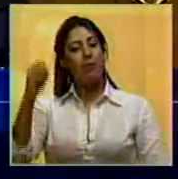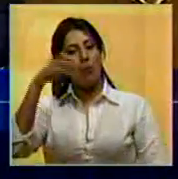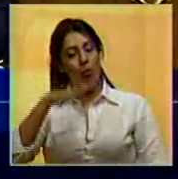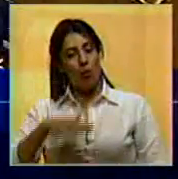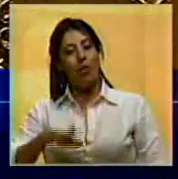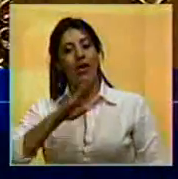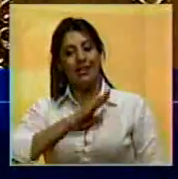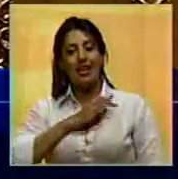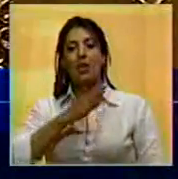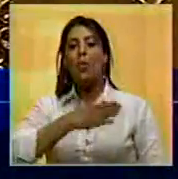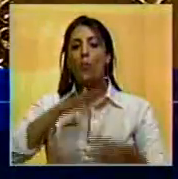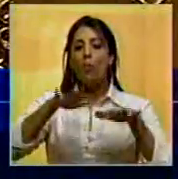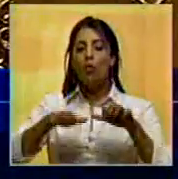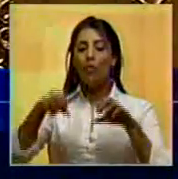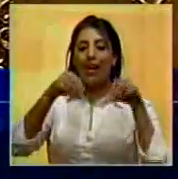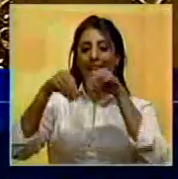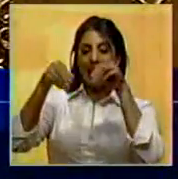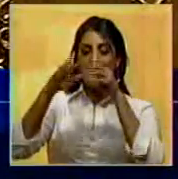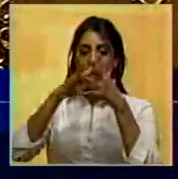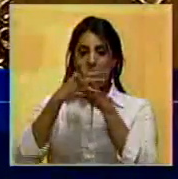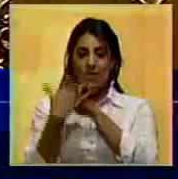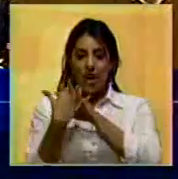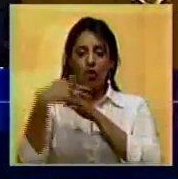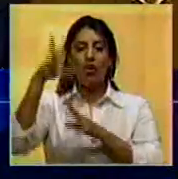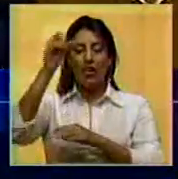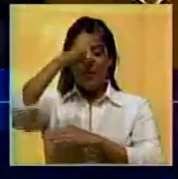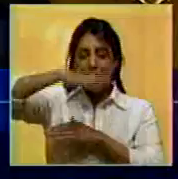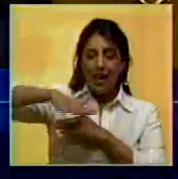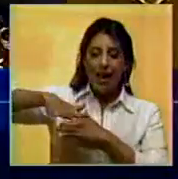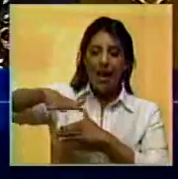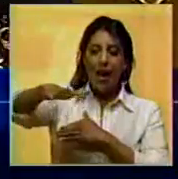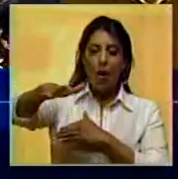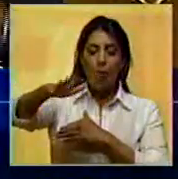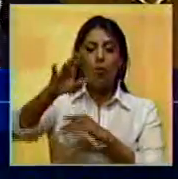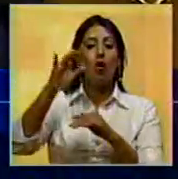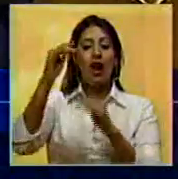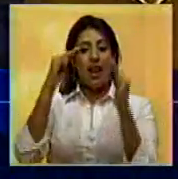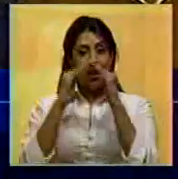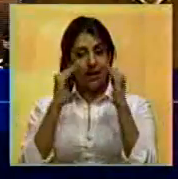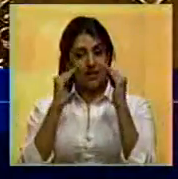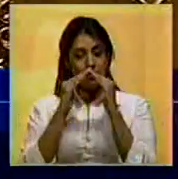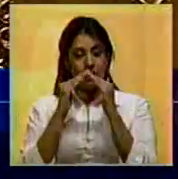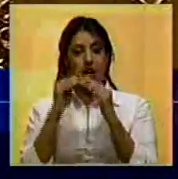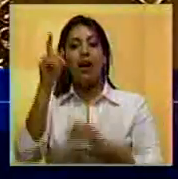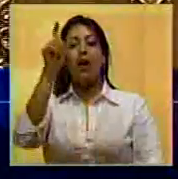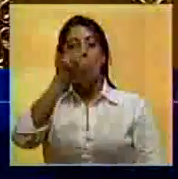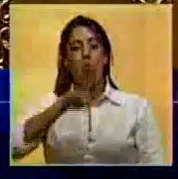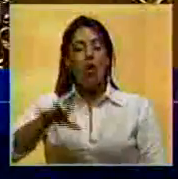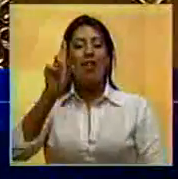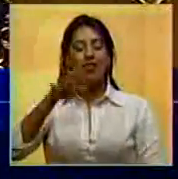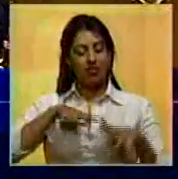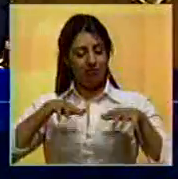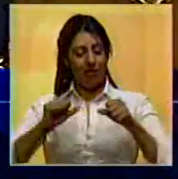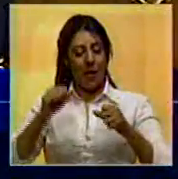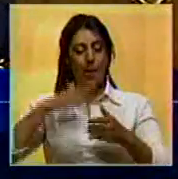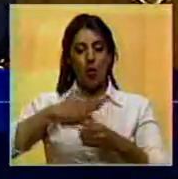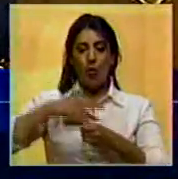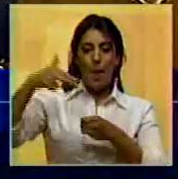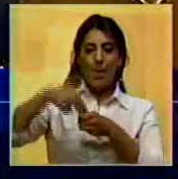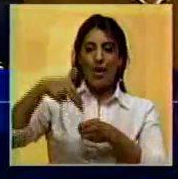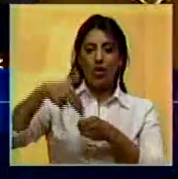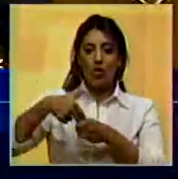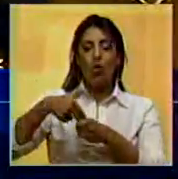pueblo tenga propiedad sobre la tierra en los barrios y en los campos en las casas que el pueblo sea dueño del petróleo